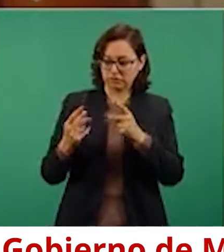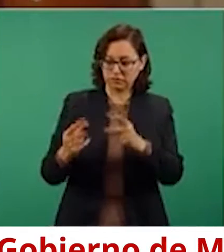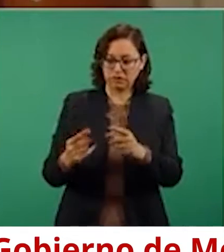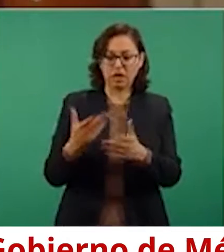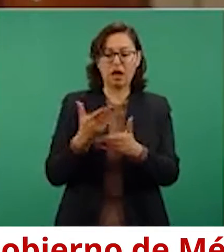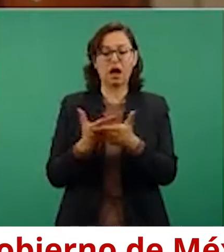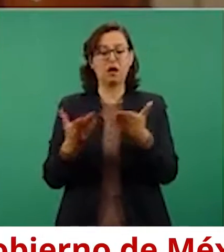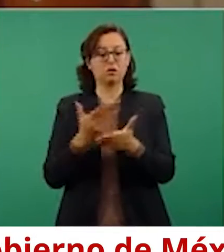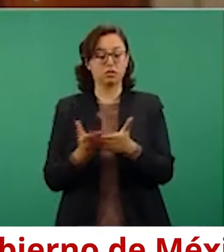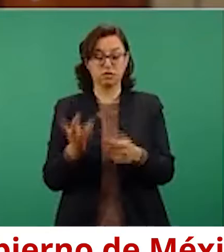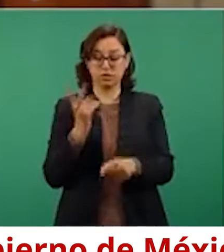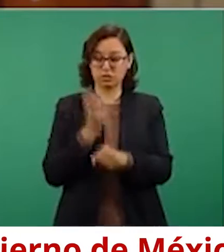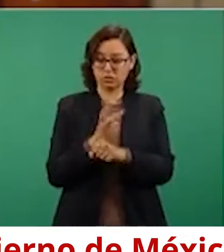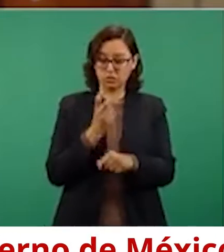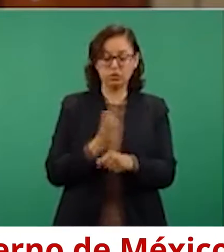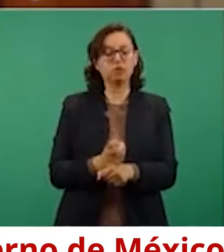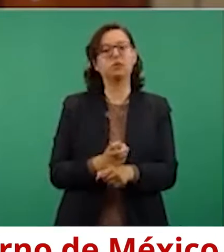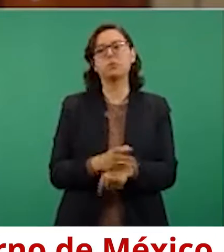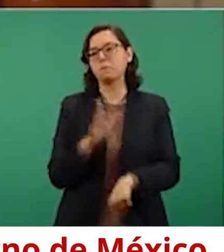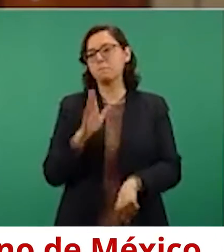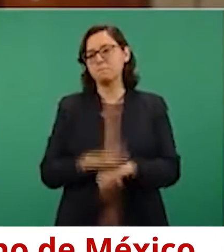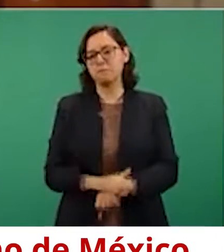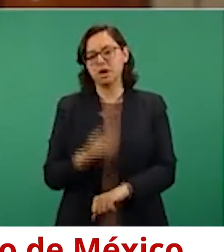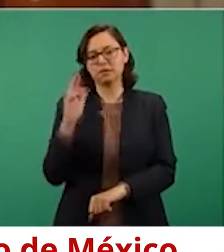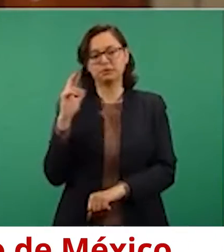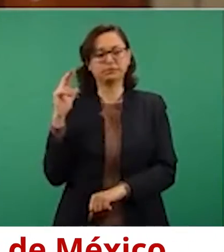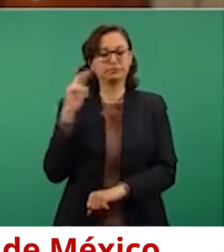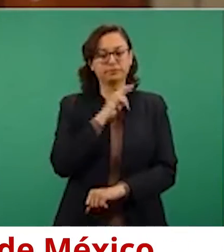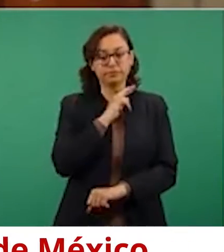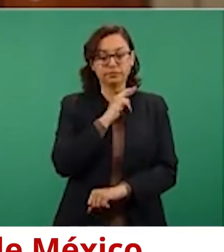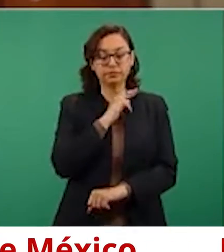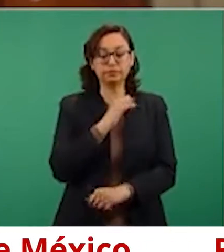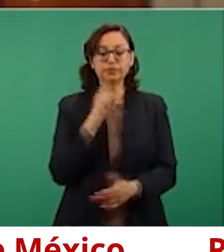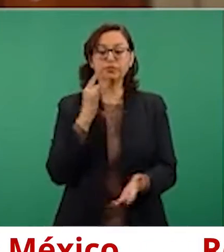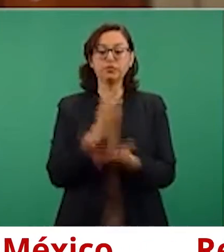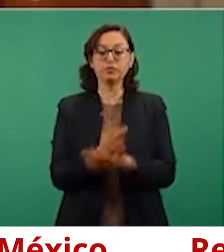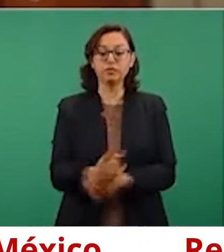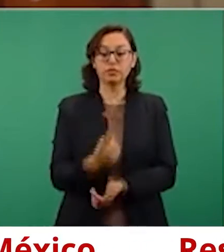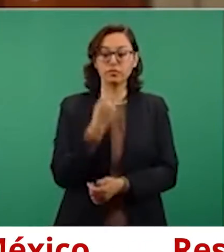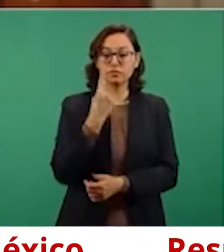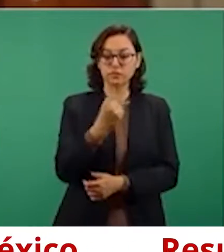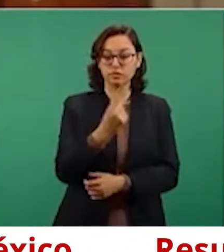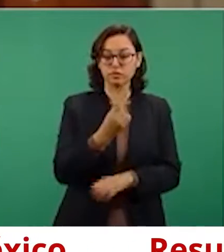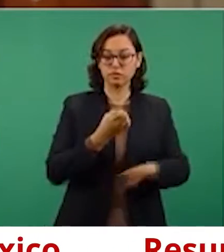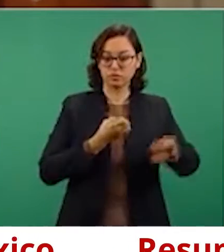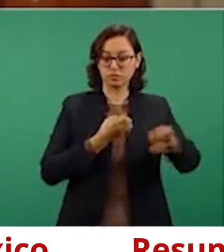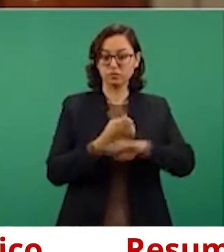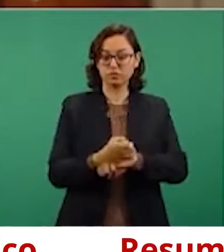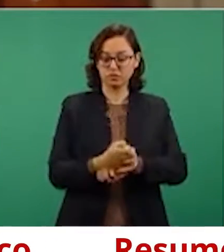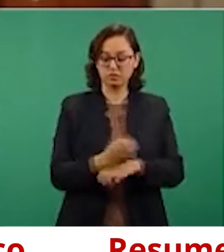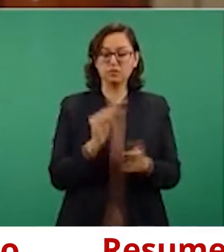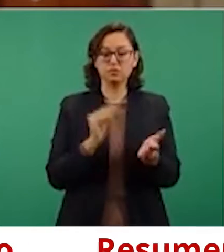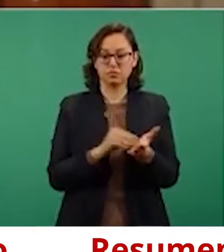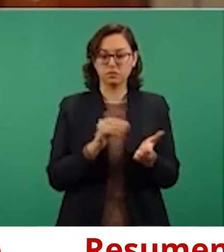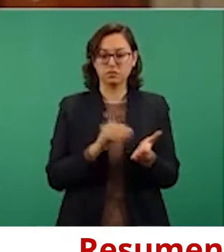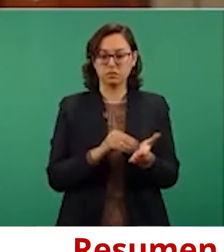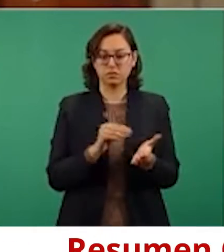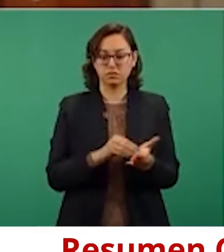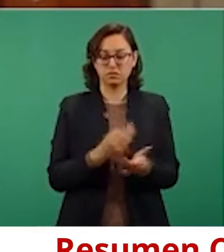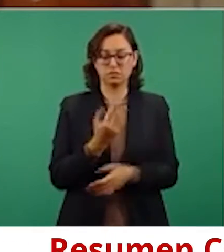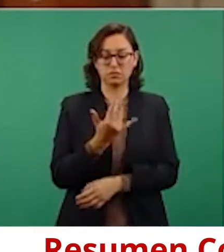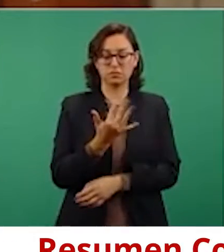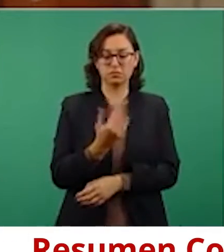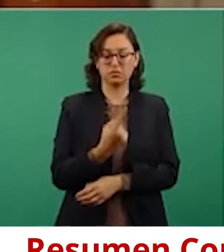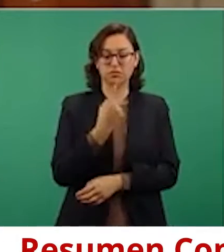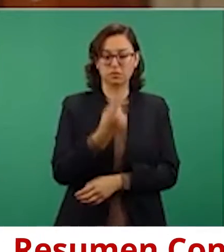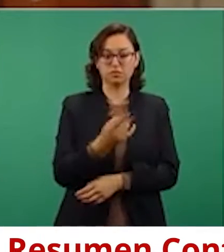certidumbre. Y solo un estado, que es la Ciudad de México, se mantiene con 51%